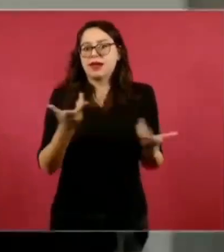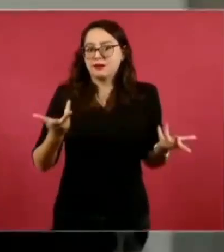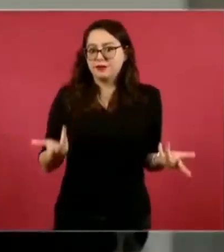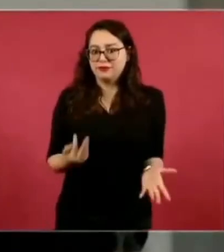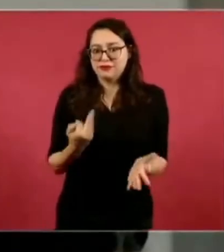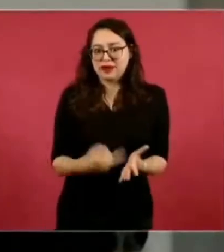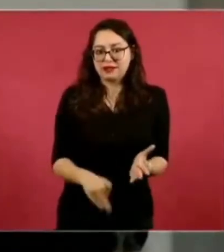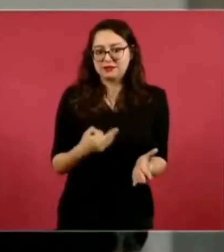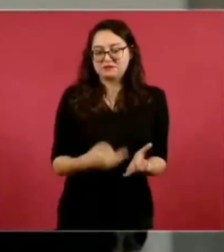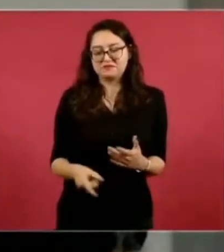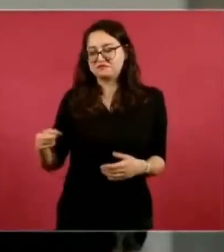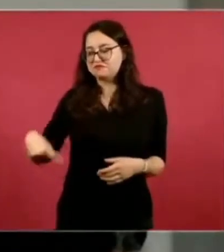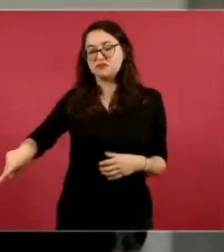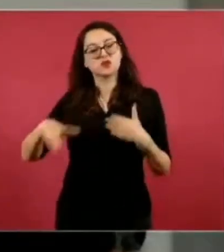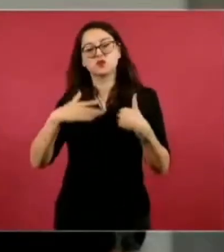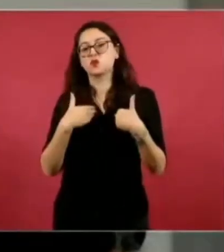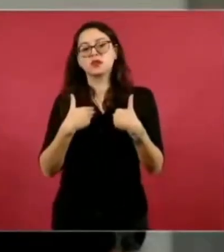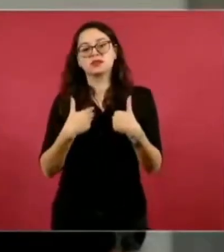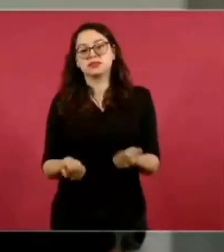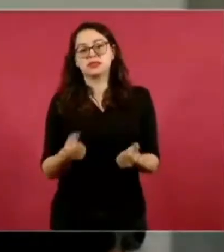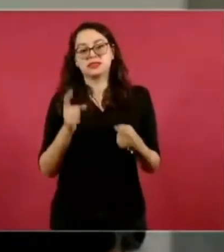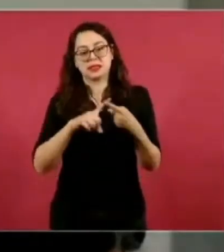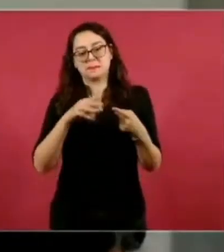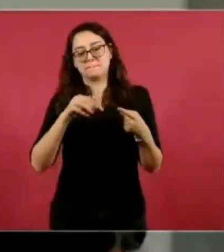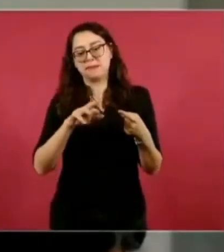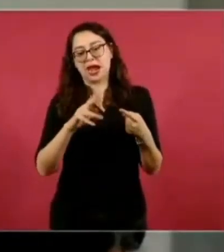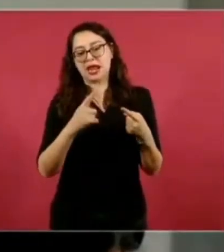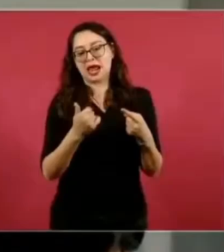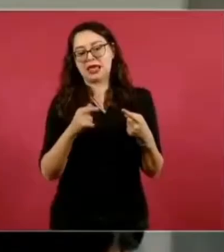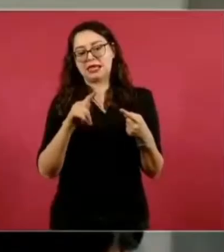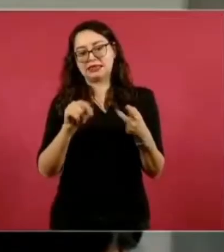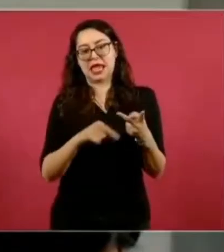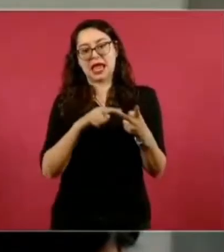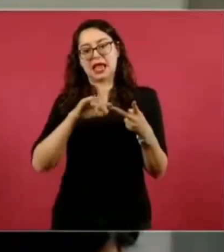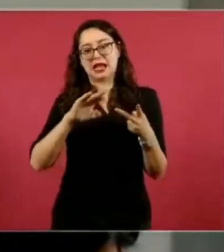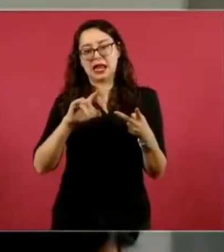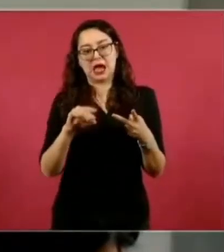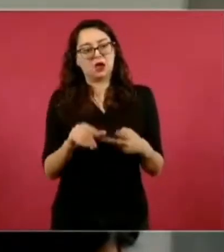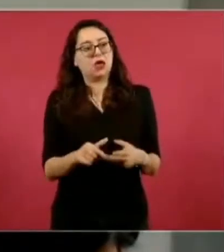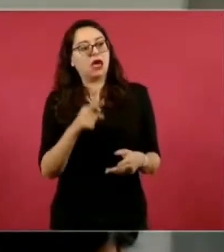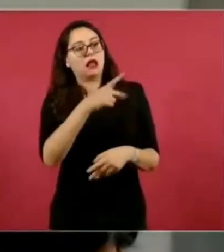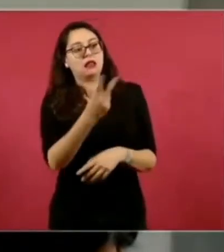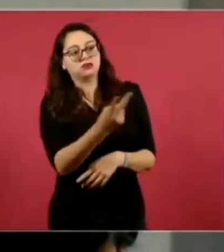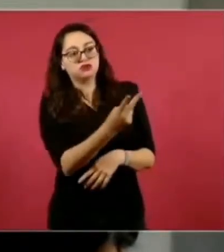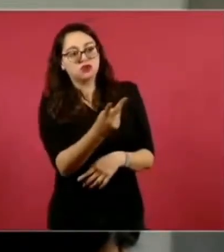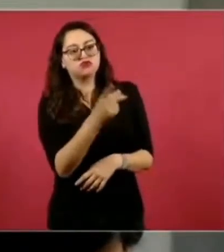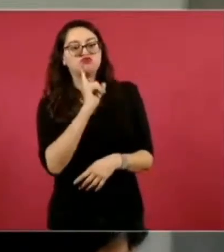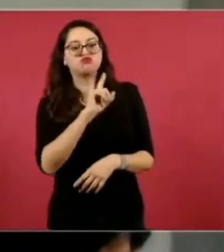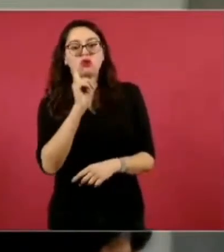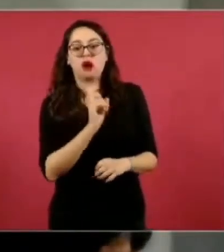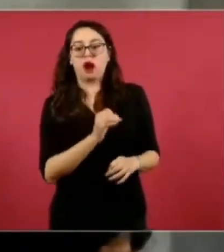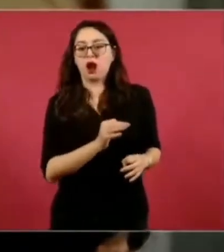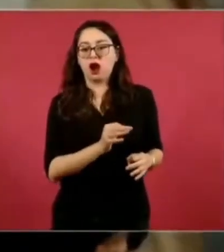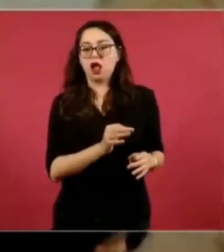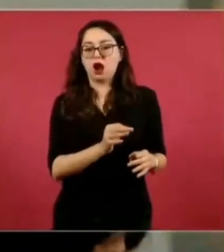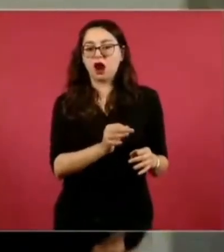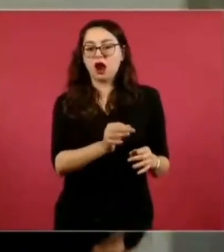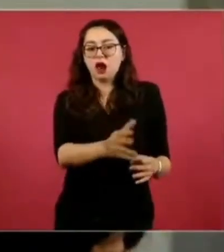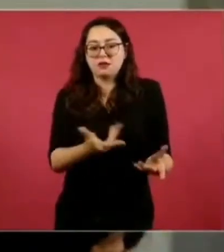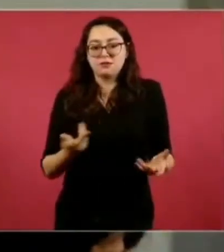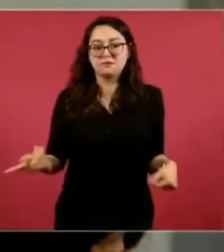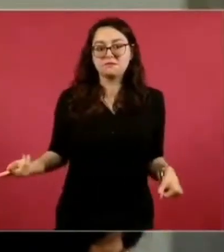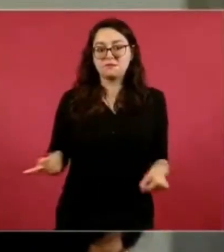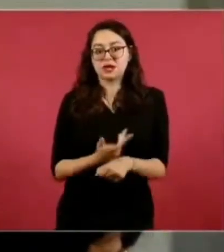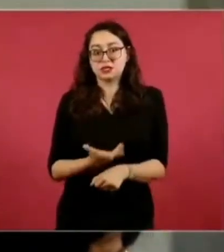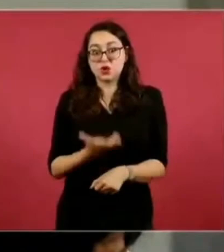Blanca Alicia Mendoza están retrasando el proceso. Los colonos están preocupados porque su administración está por